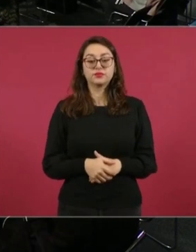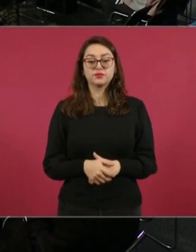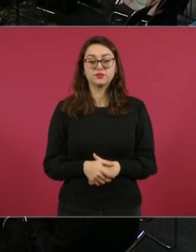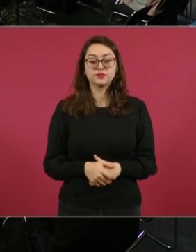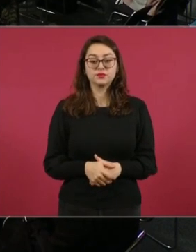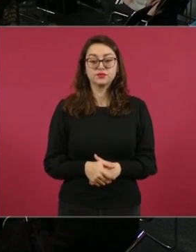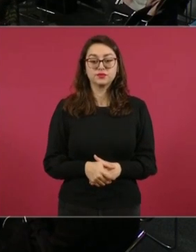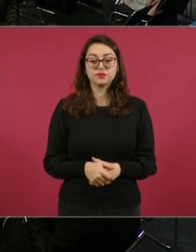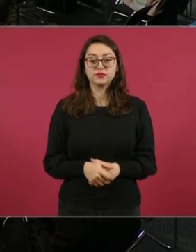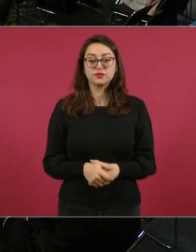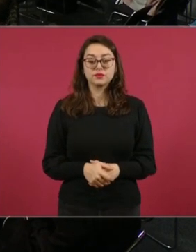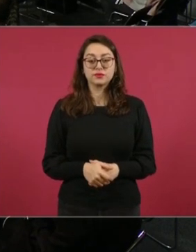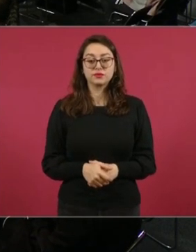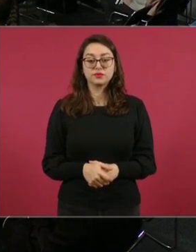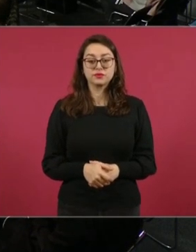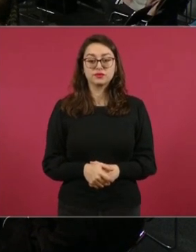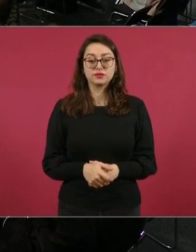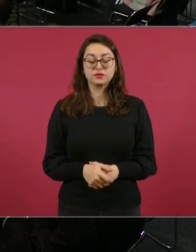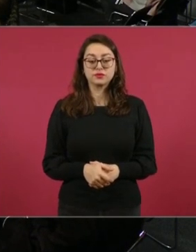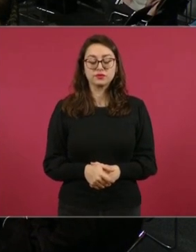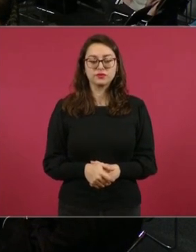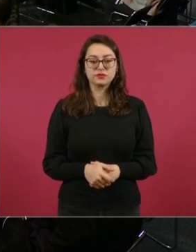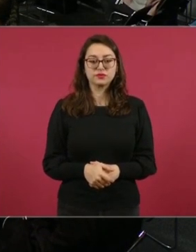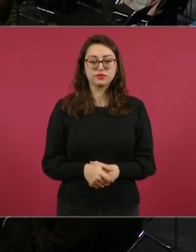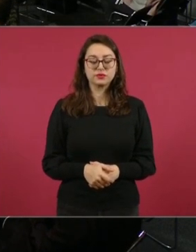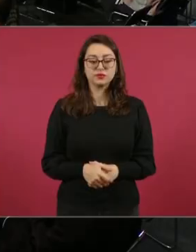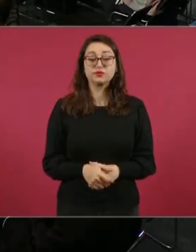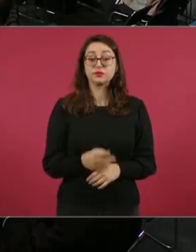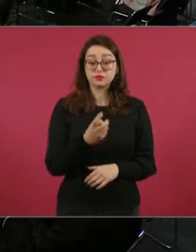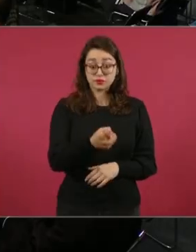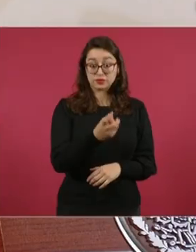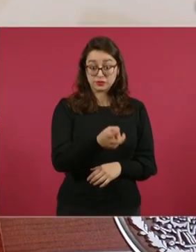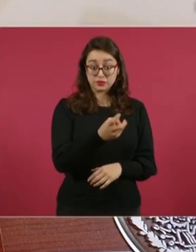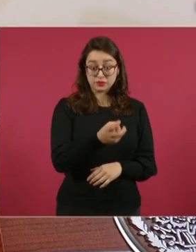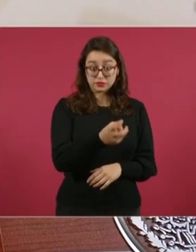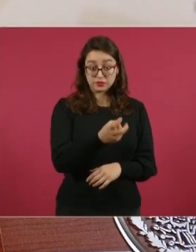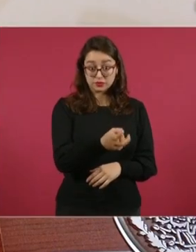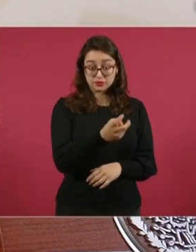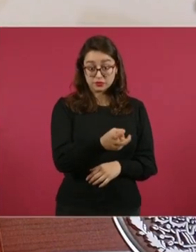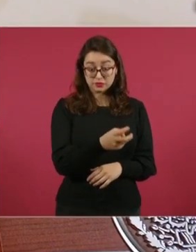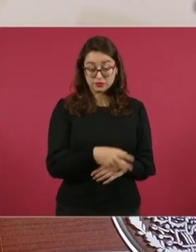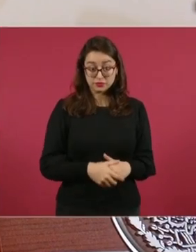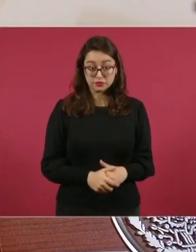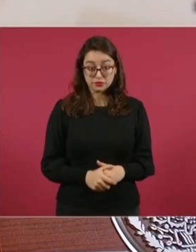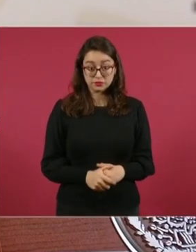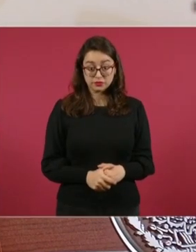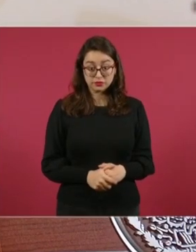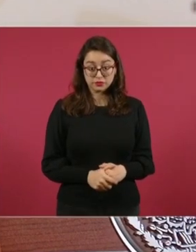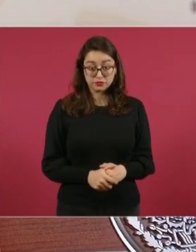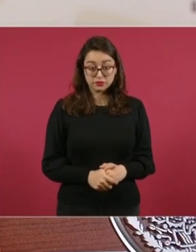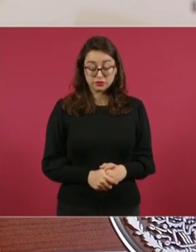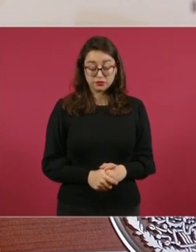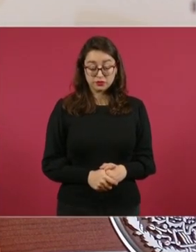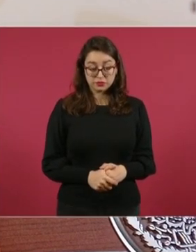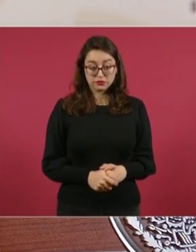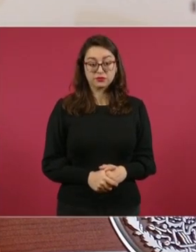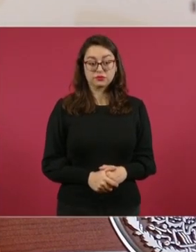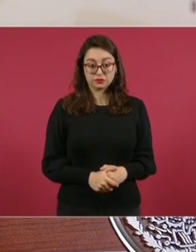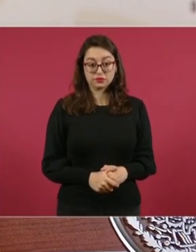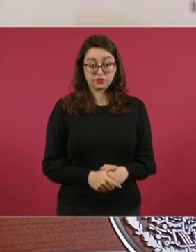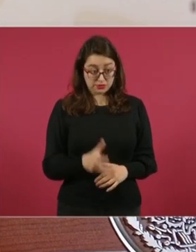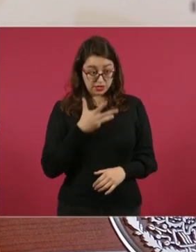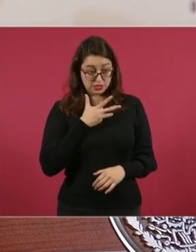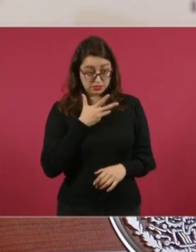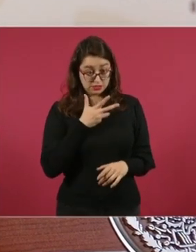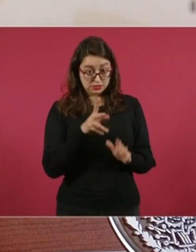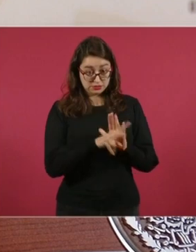extremamiento es un poco de moneda, un poco de moneda. Eso. La mentira del periodismo. sacamos, el uso de la mentira como arma política. Sí, pero